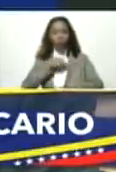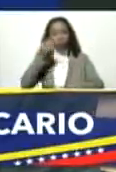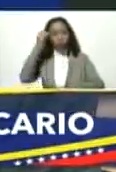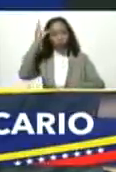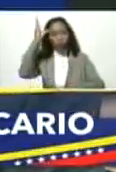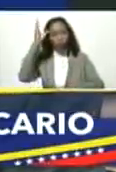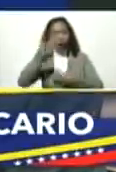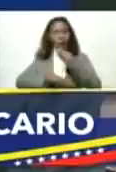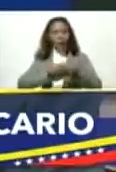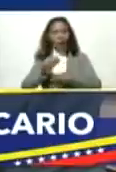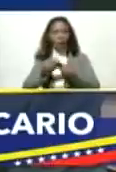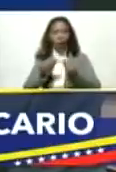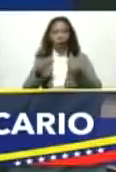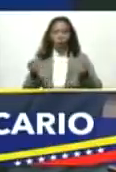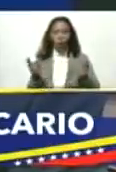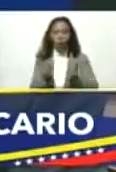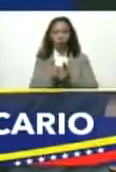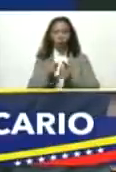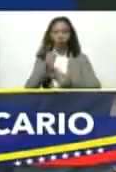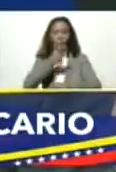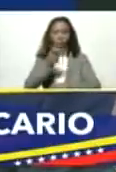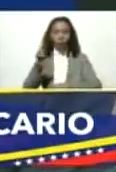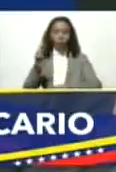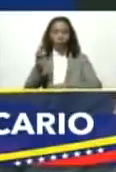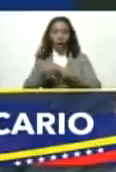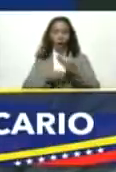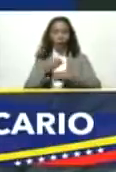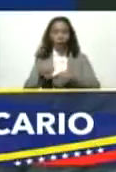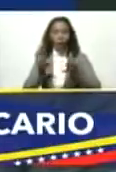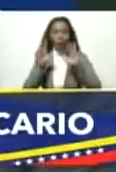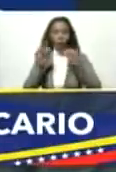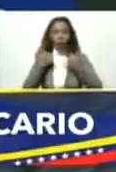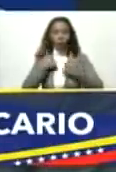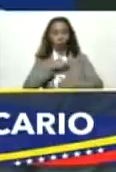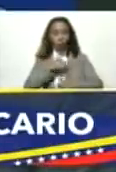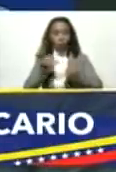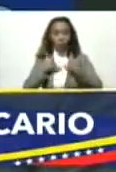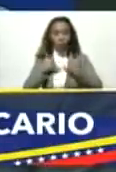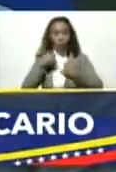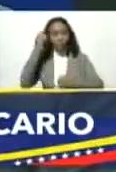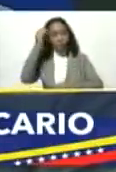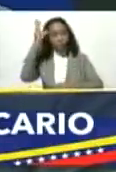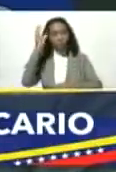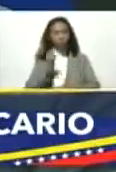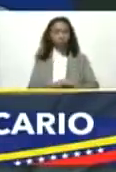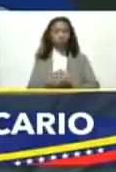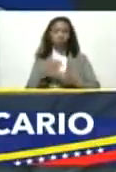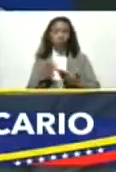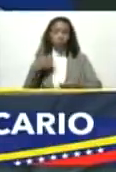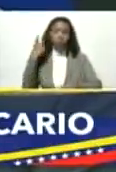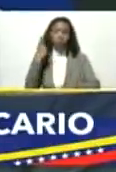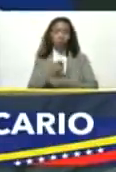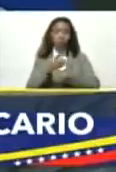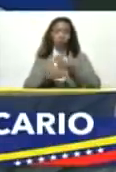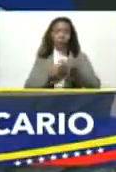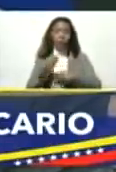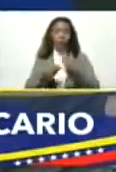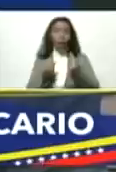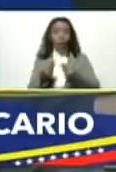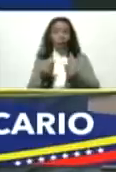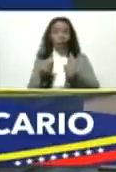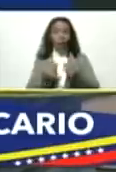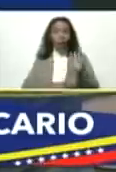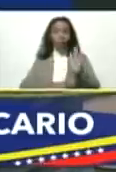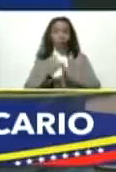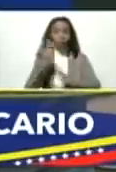hacer simplifiquemos la vida de la gente creamos en nosotros mismos y en nuestras capacidades y debemos hacer que la economía esté al